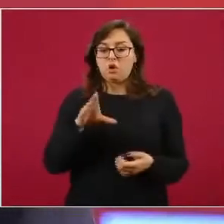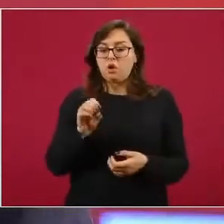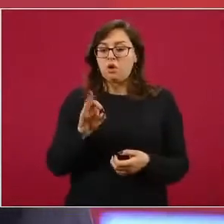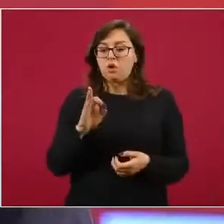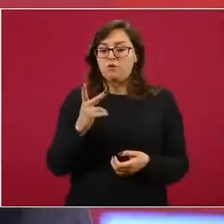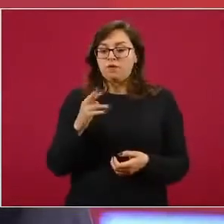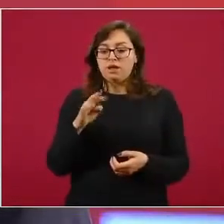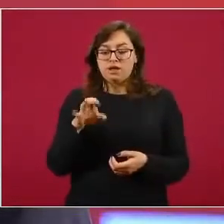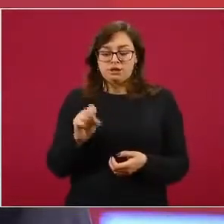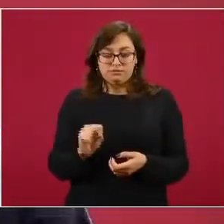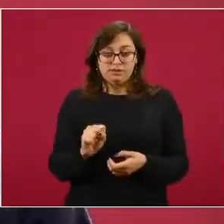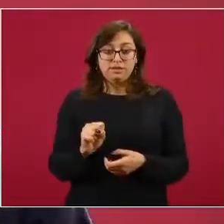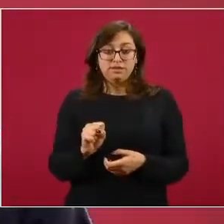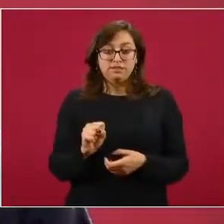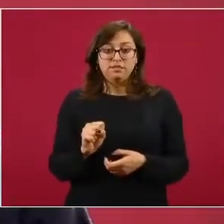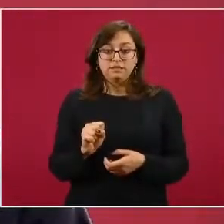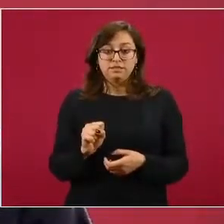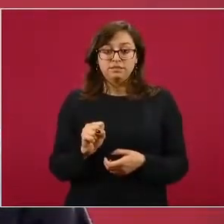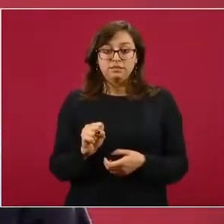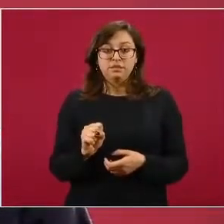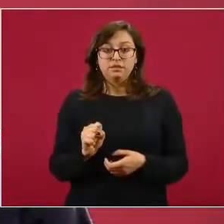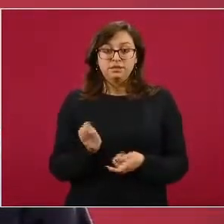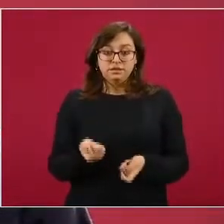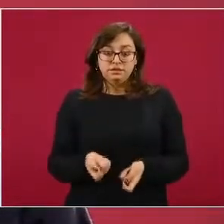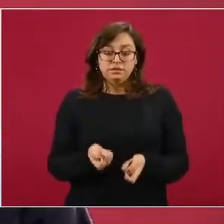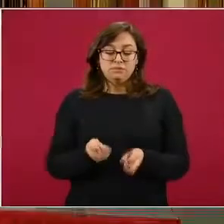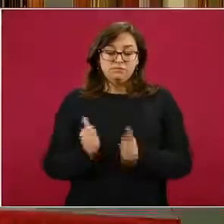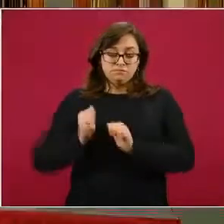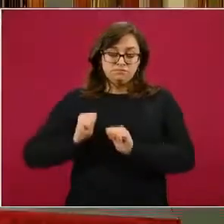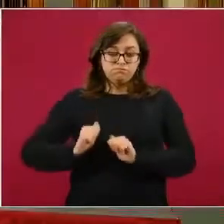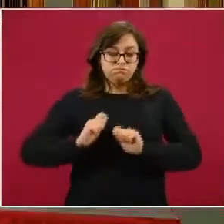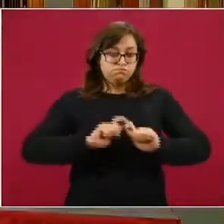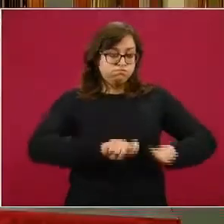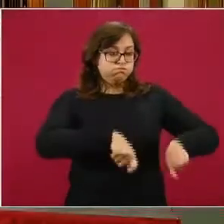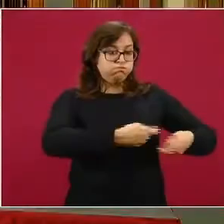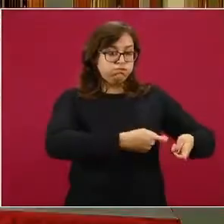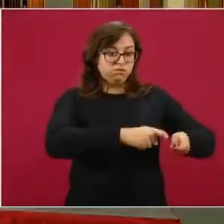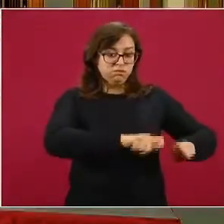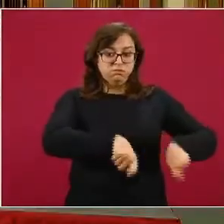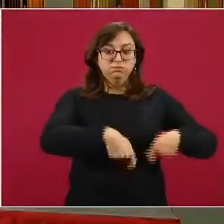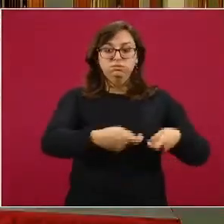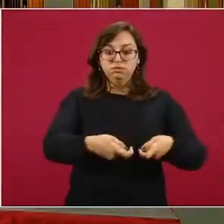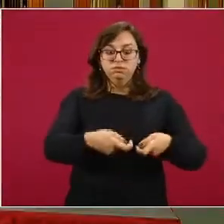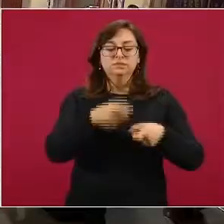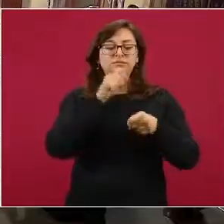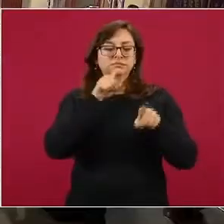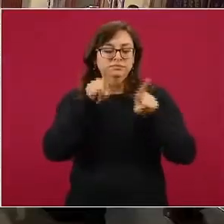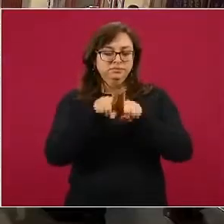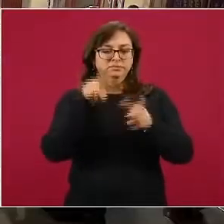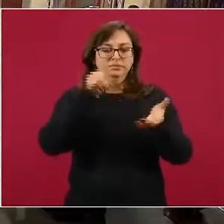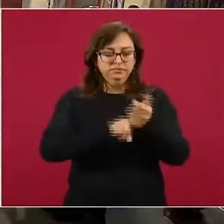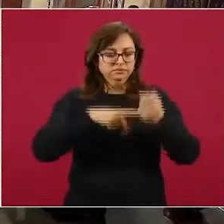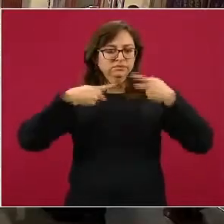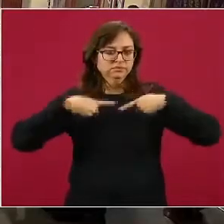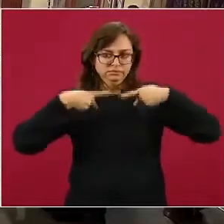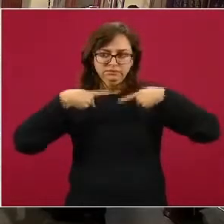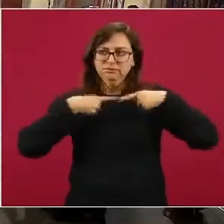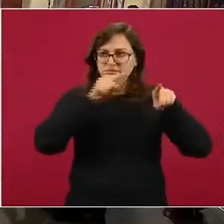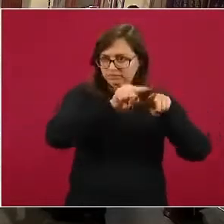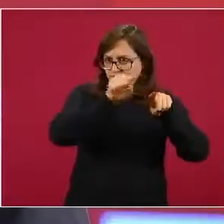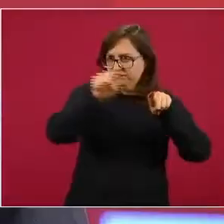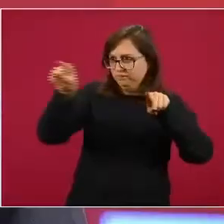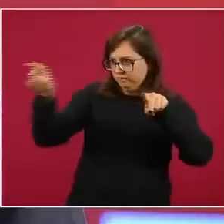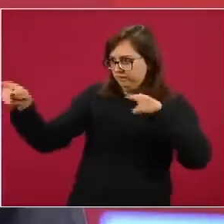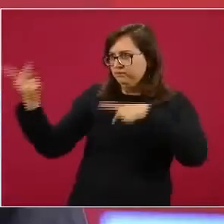fundamentalmente con sus mandos y espero también varios de las trabajadoras y trabajadores que estuvieron presentes,